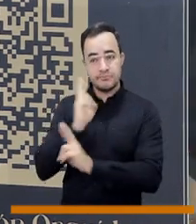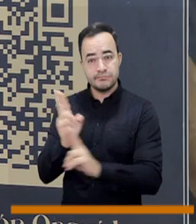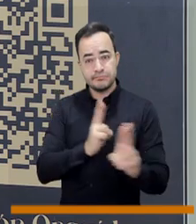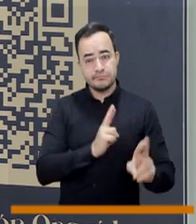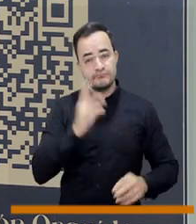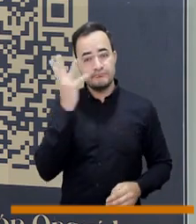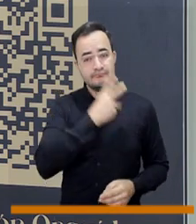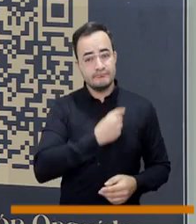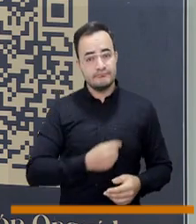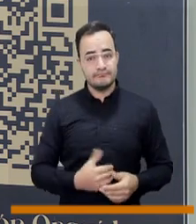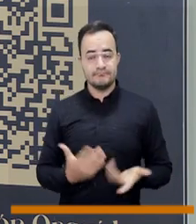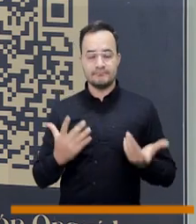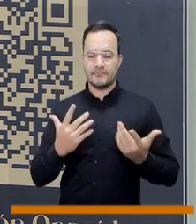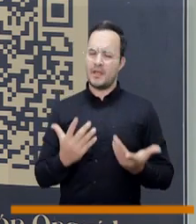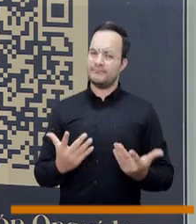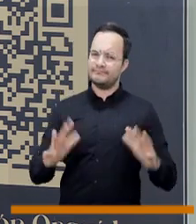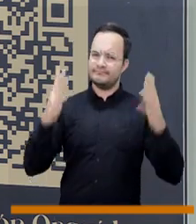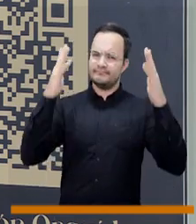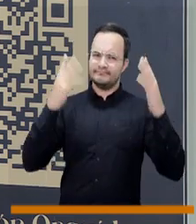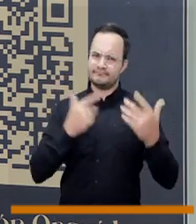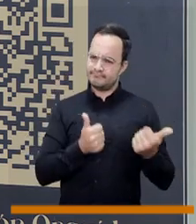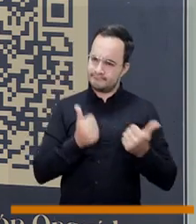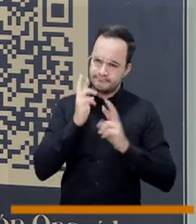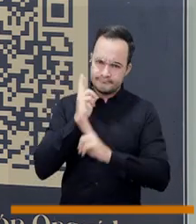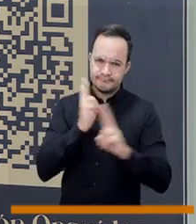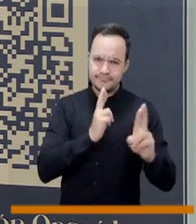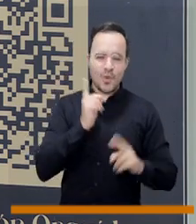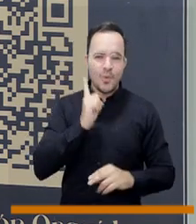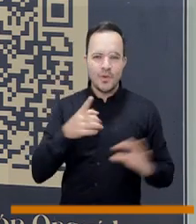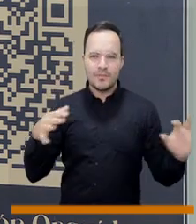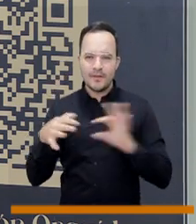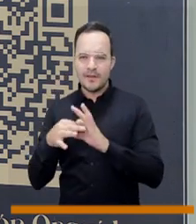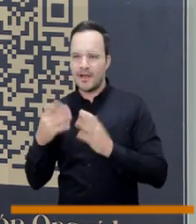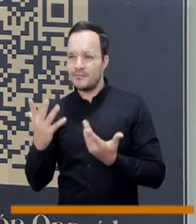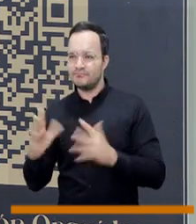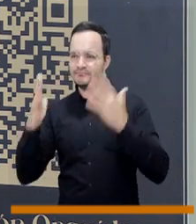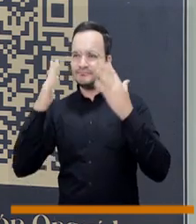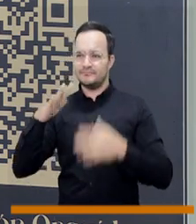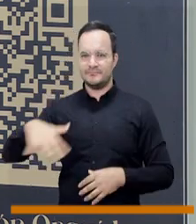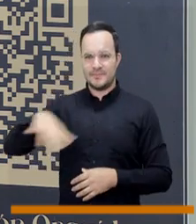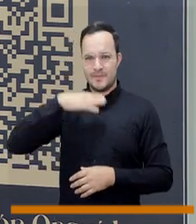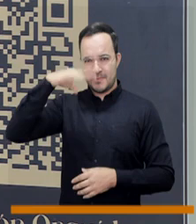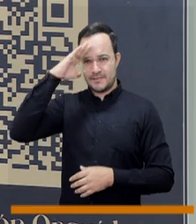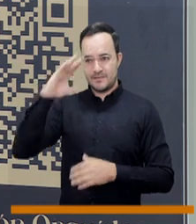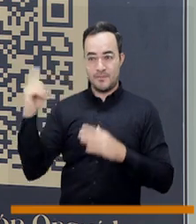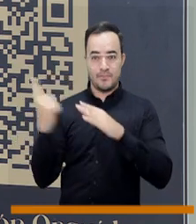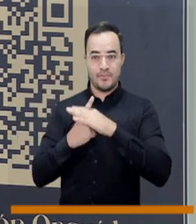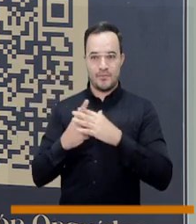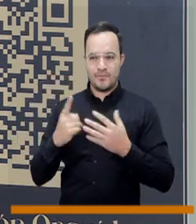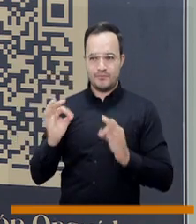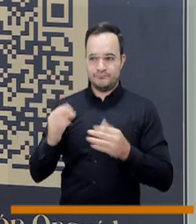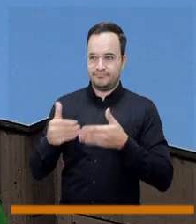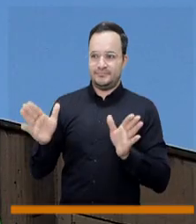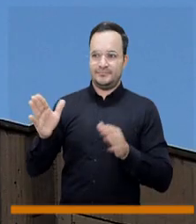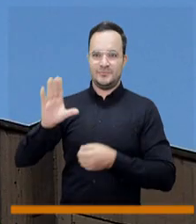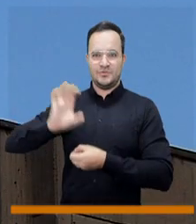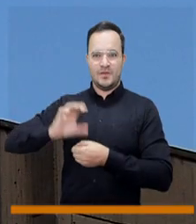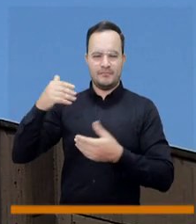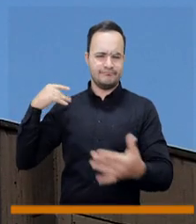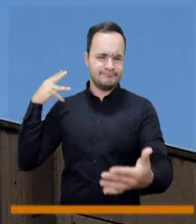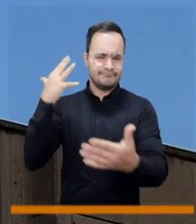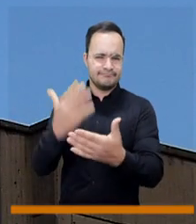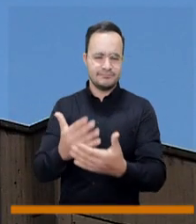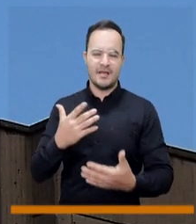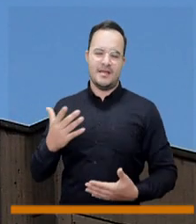que se ha entregado en el marco de la celebración del cumpleaños de Medellín, de la fundación de Medellín que se celebra el 2 de noviembre. La